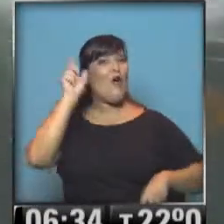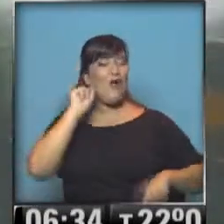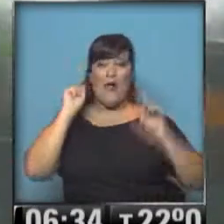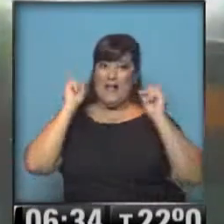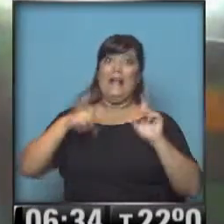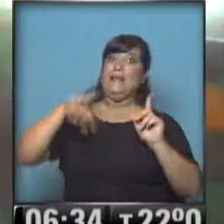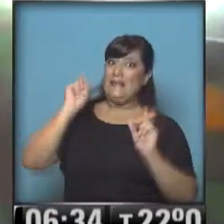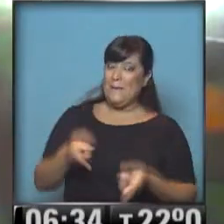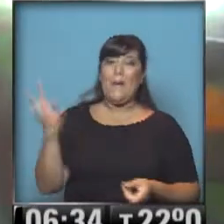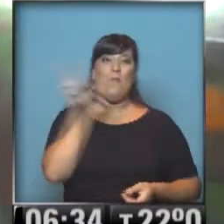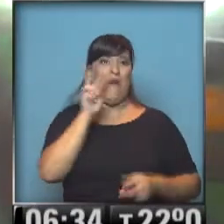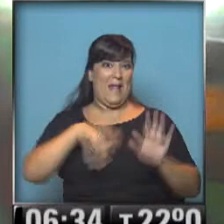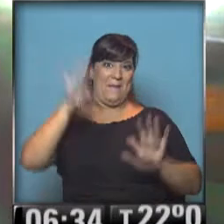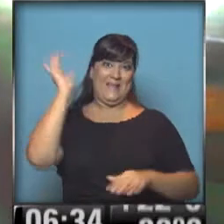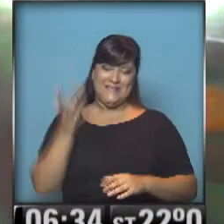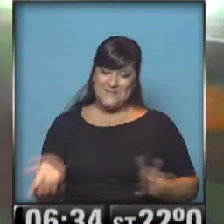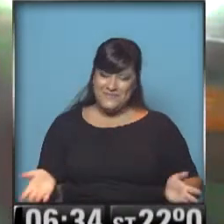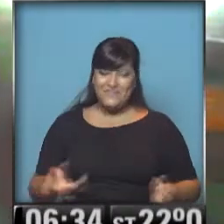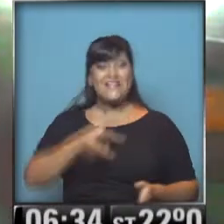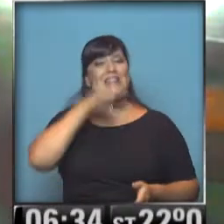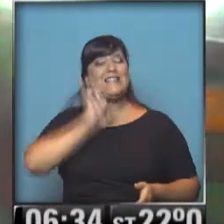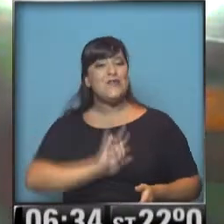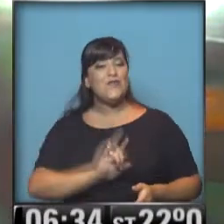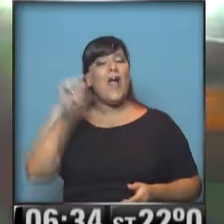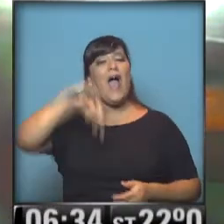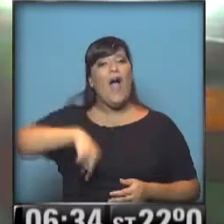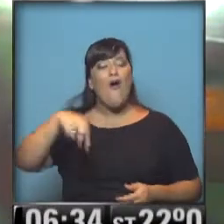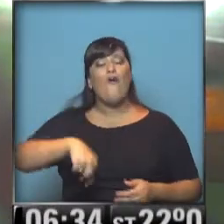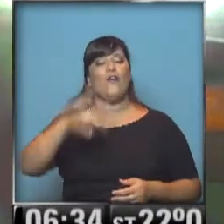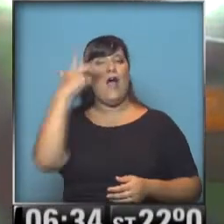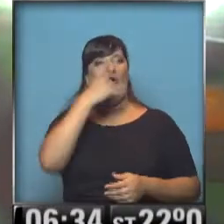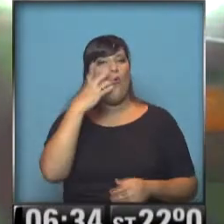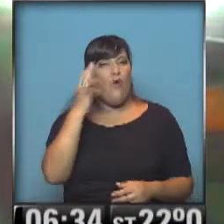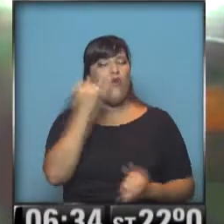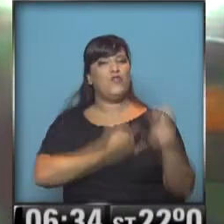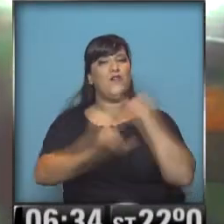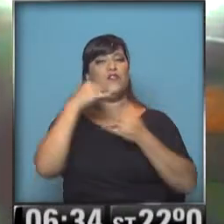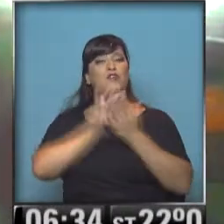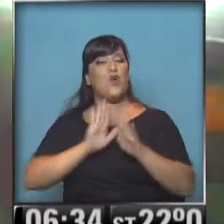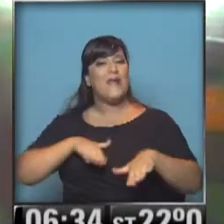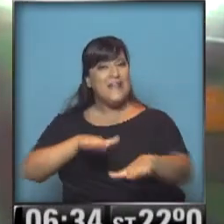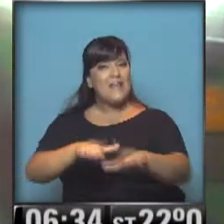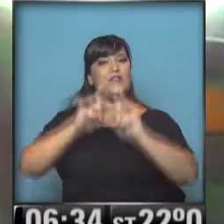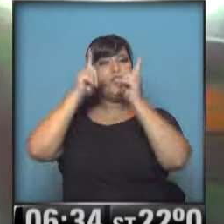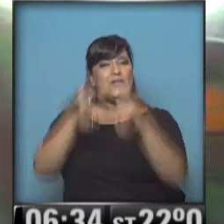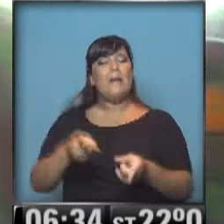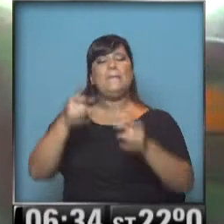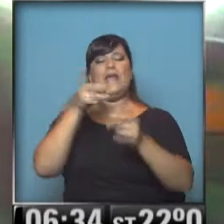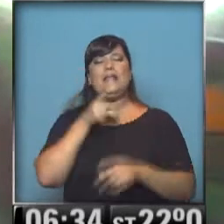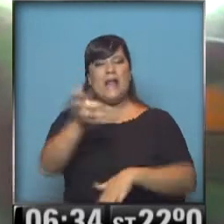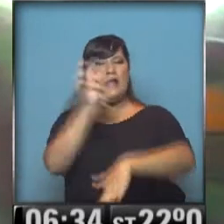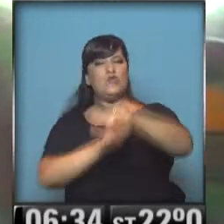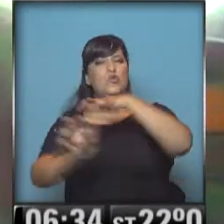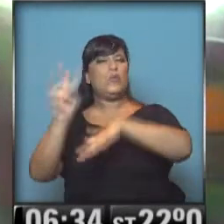mujeres. Es verdad, sí, sí, es verdad. Desayuná, que mientras lo haces, Hugo Palamara nos cuenta el tránsito y los servicios para estar prevenidos antes de salir. Hugo, buen